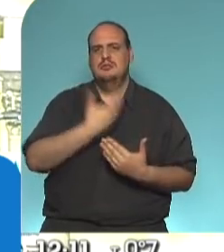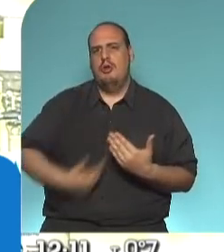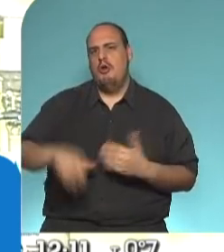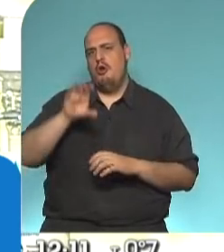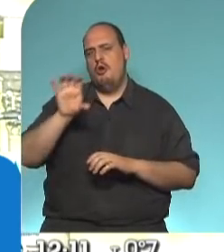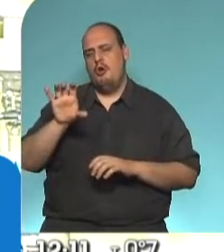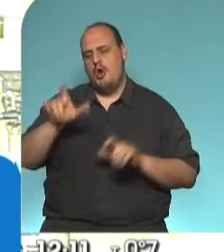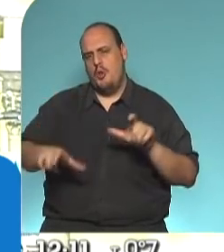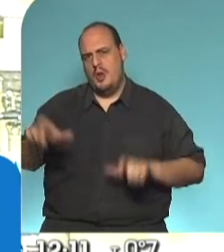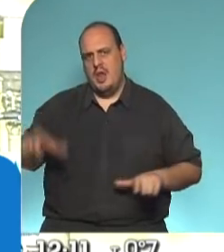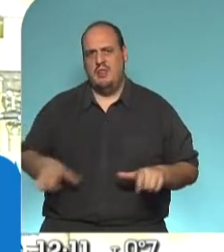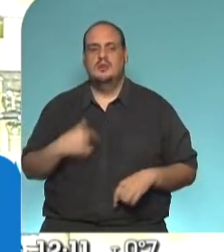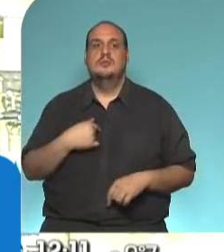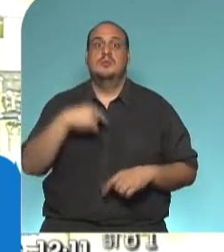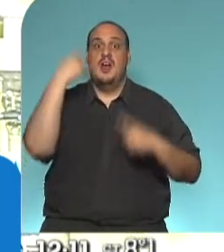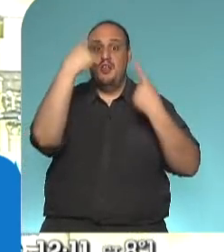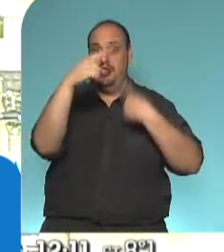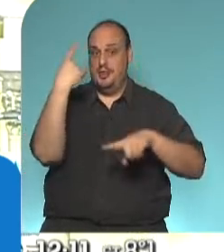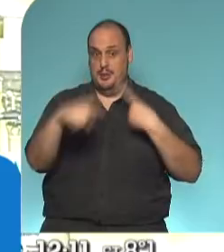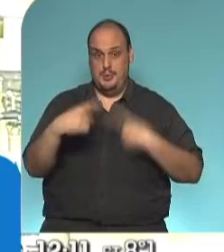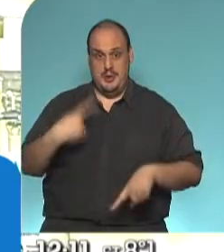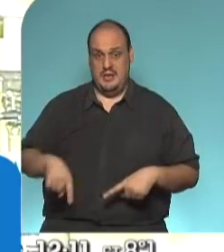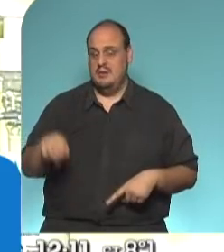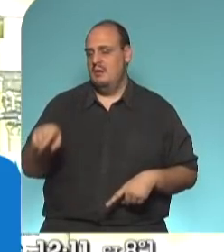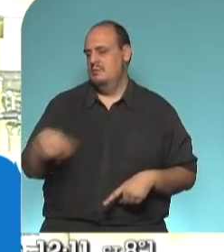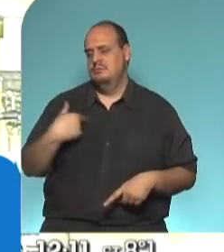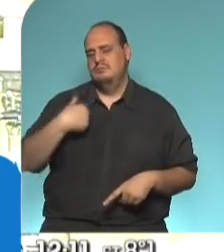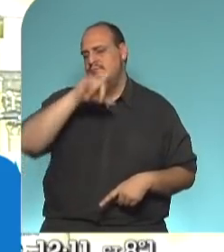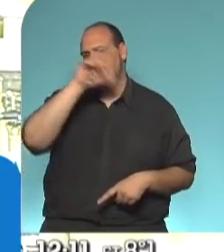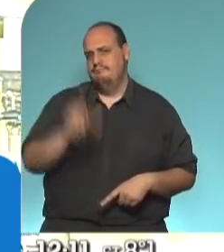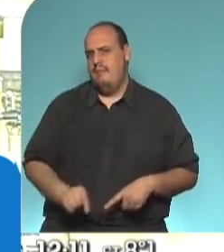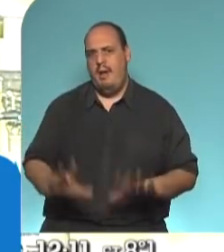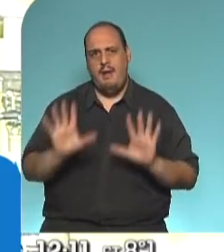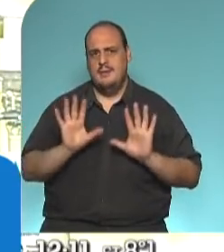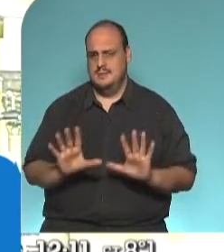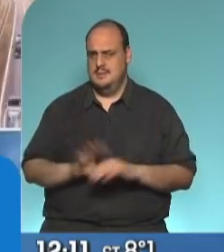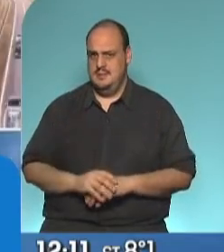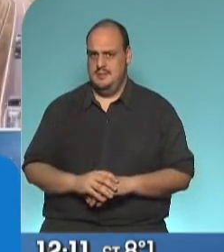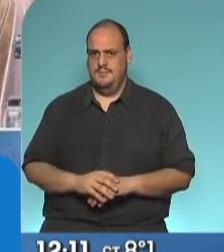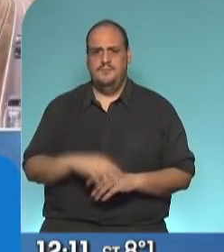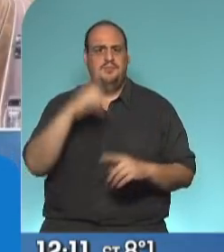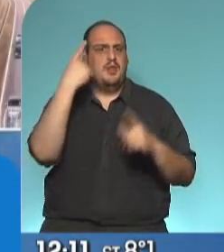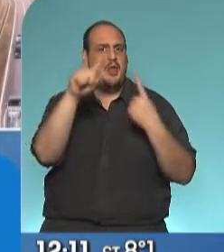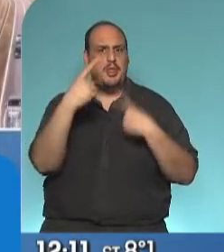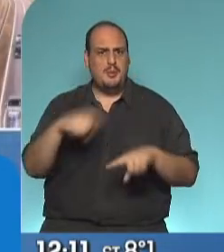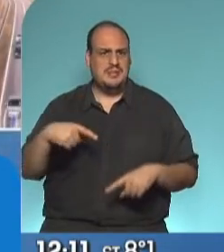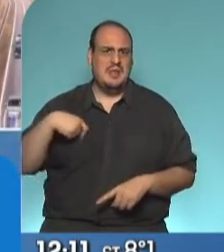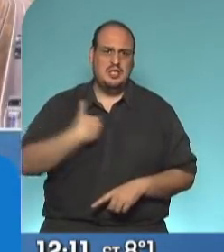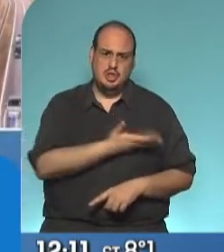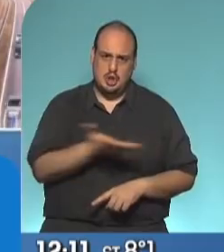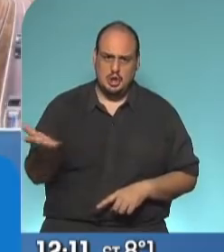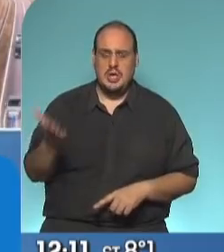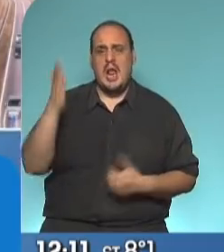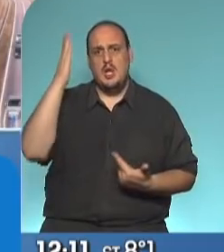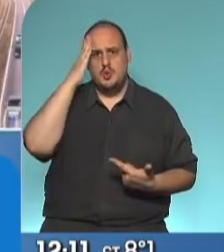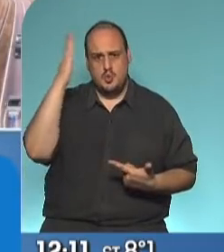La diversidad es nuestro ser nacional, es una diversidad que es social, es